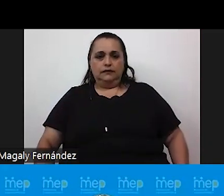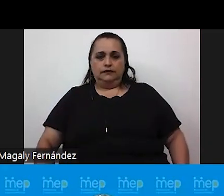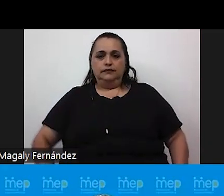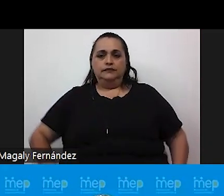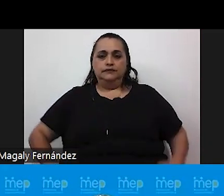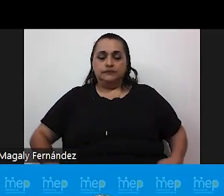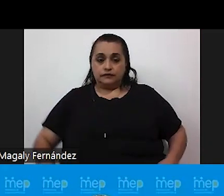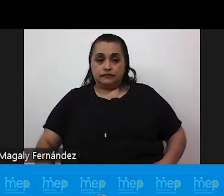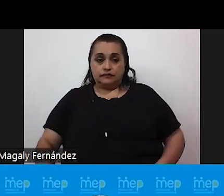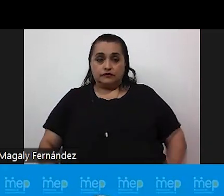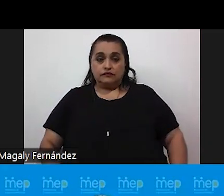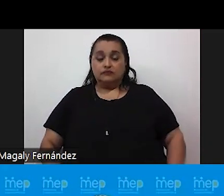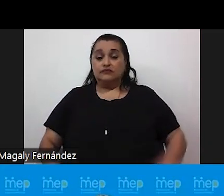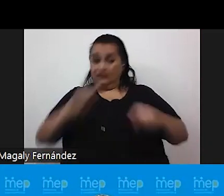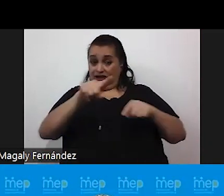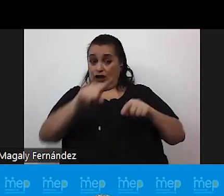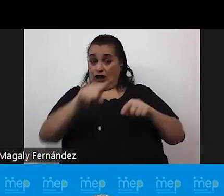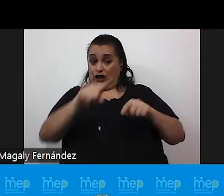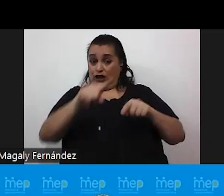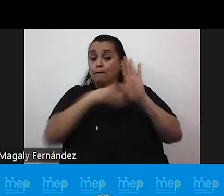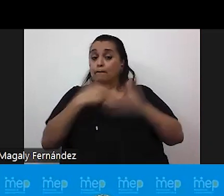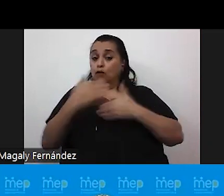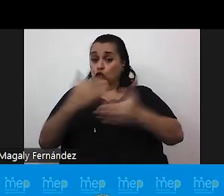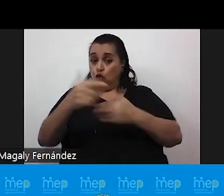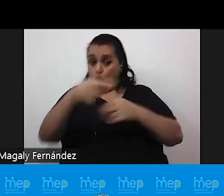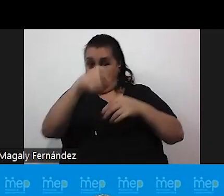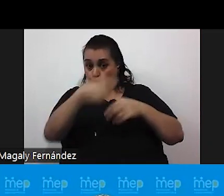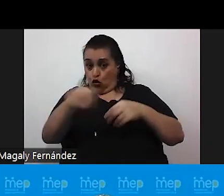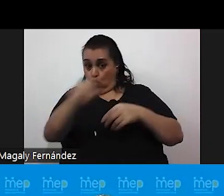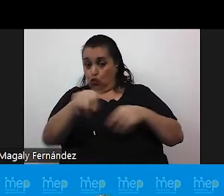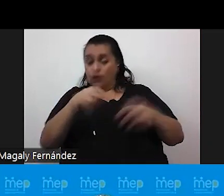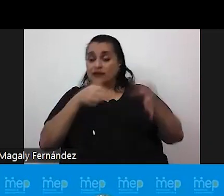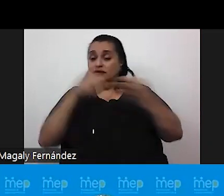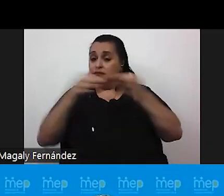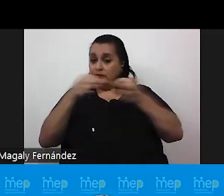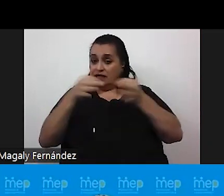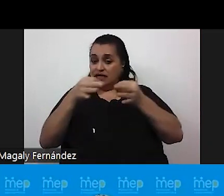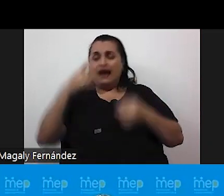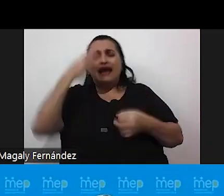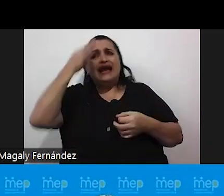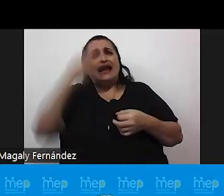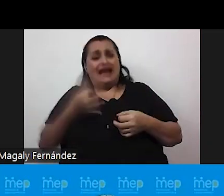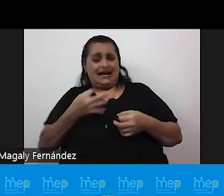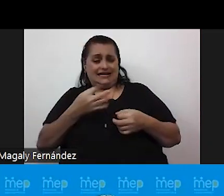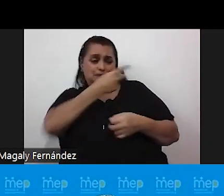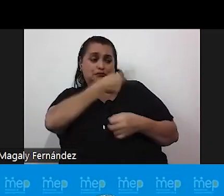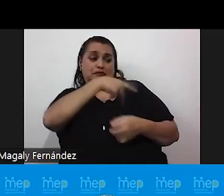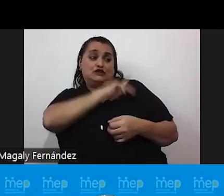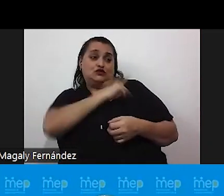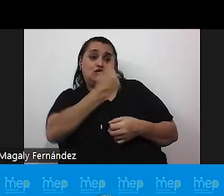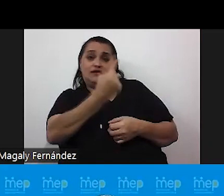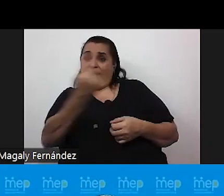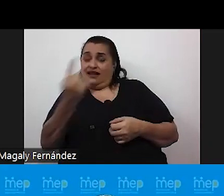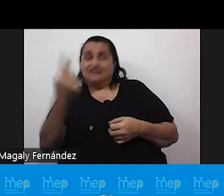acá en este protocolo nos dice que más allá de nuestras creencias particulares porque sabemos que este tema